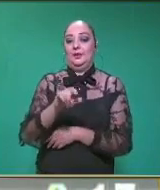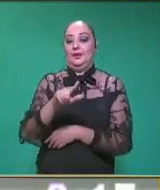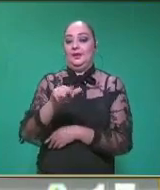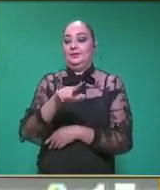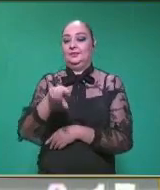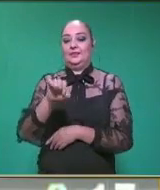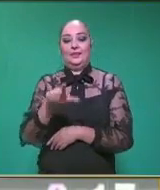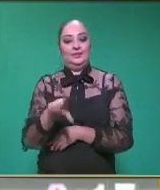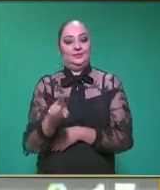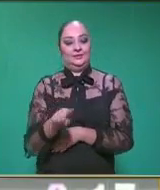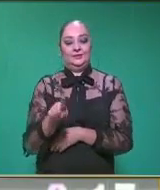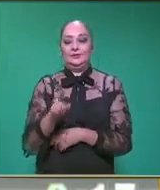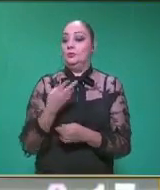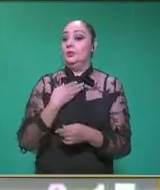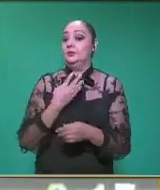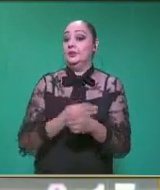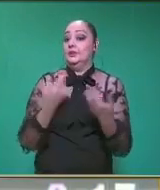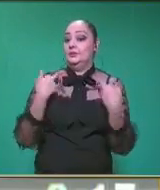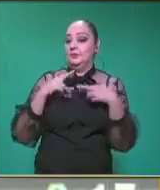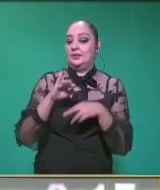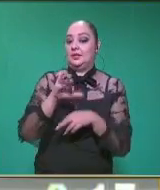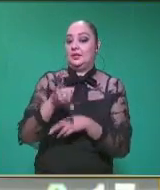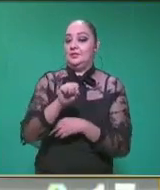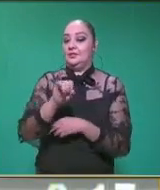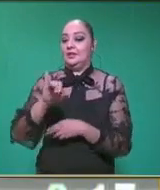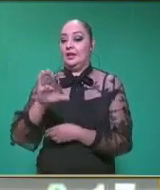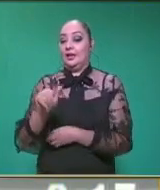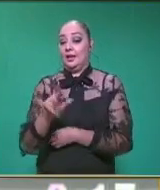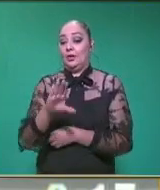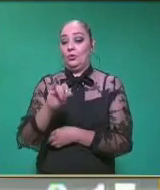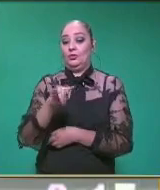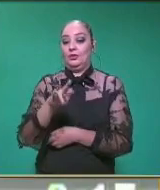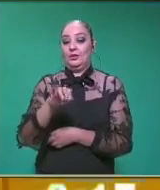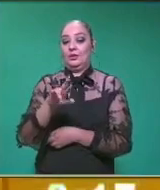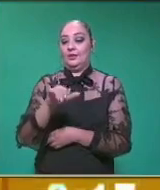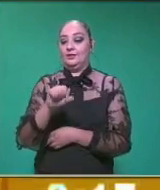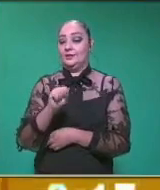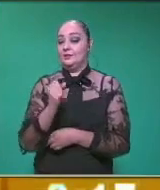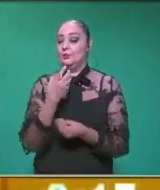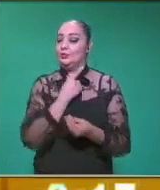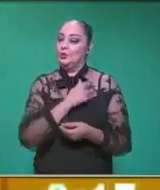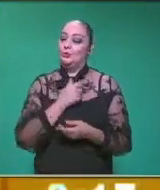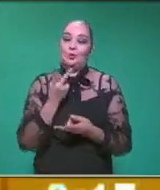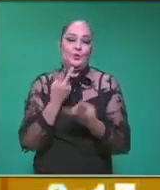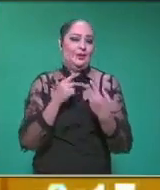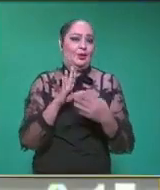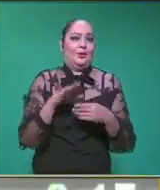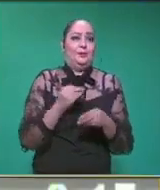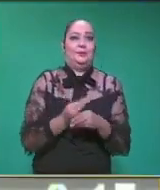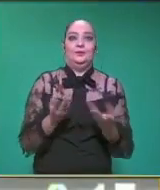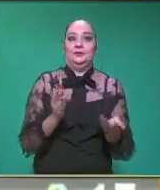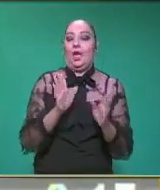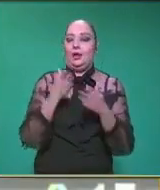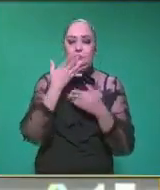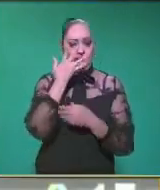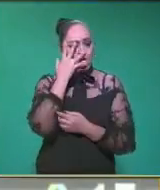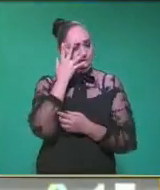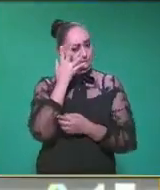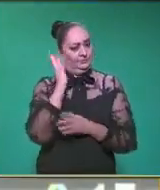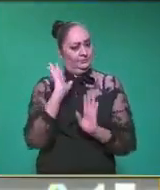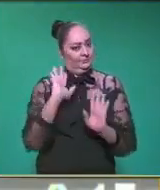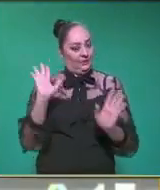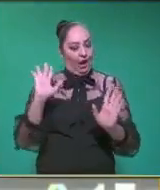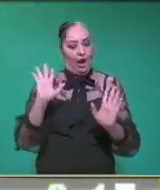Buenas tardes, soy la maestra Jessica Contreras. Es un placer estar nuevamente con ustedes. Muy bien, maestra. Qué seriedad. No, no, Qué seriedad por aquí.